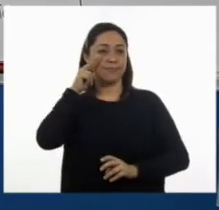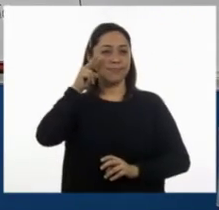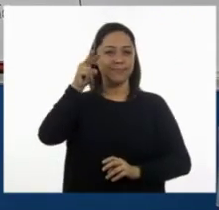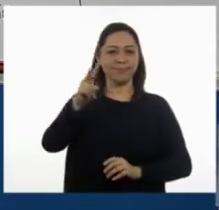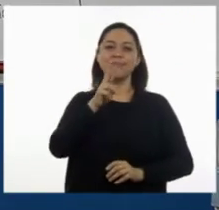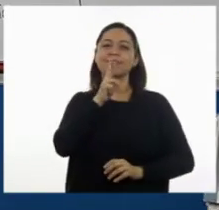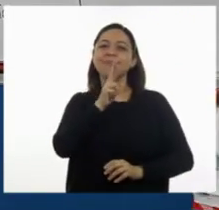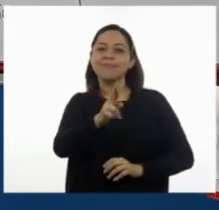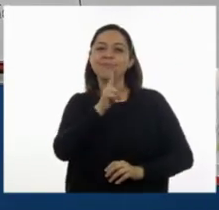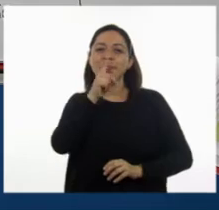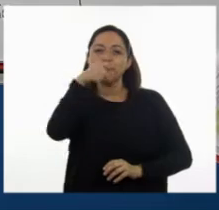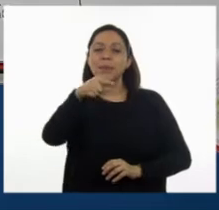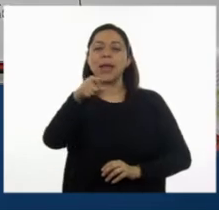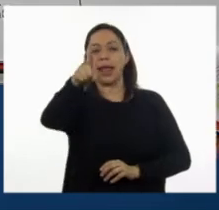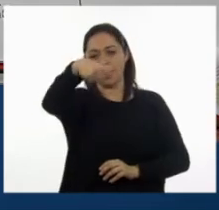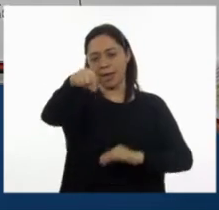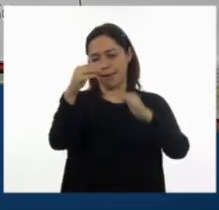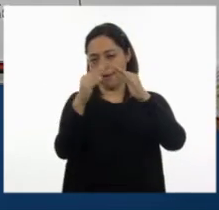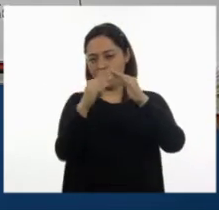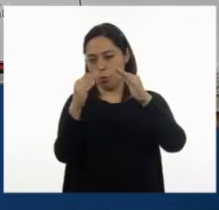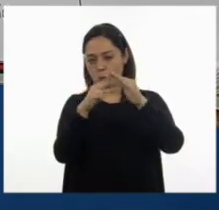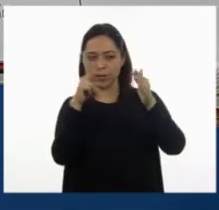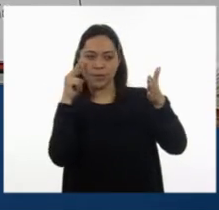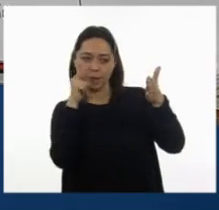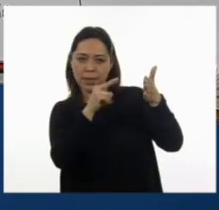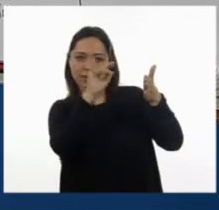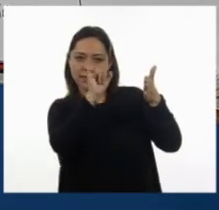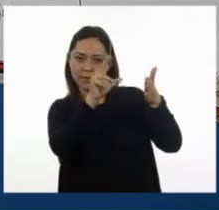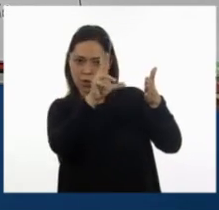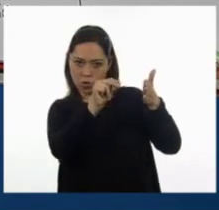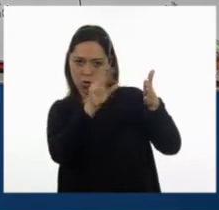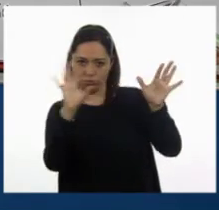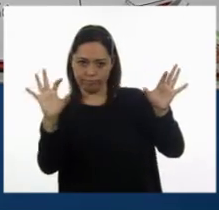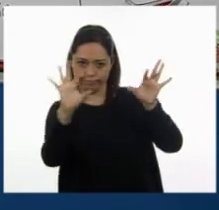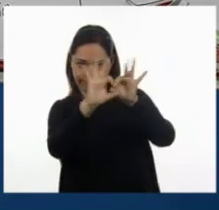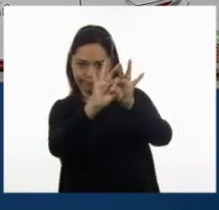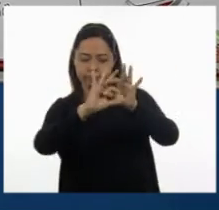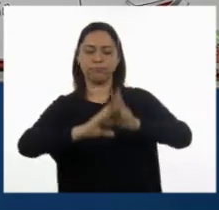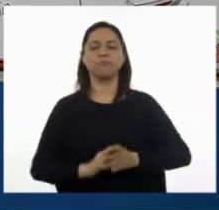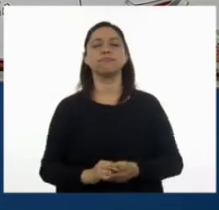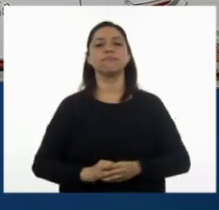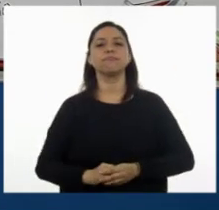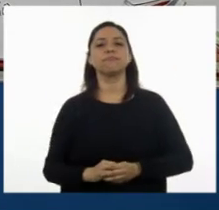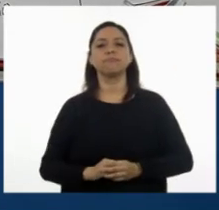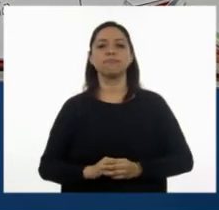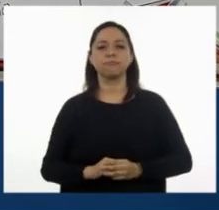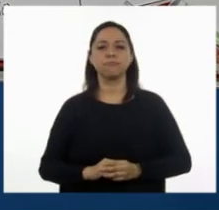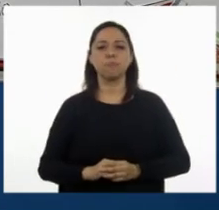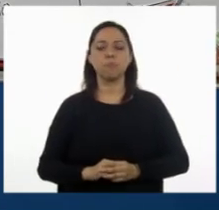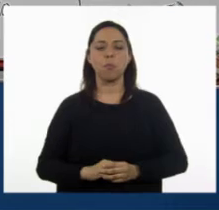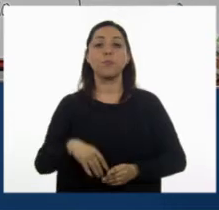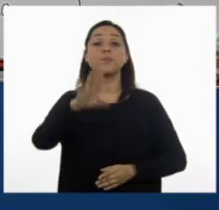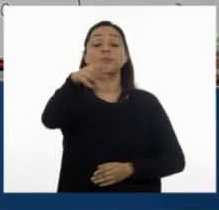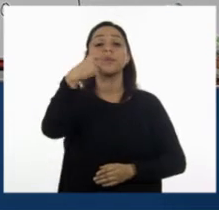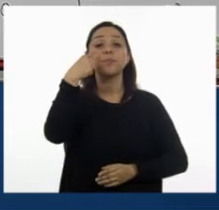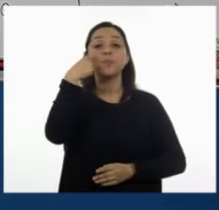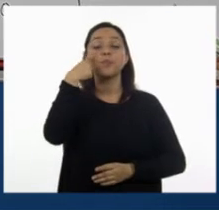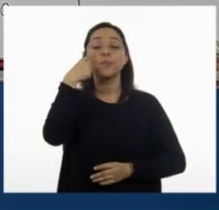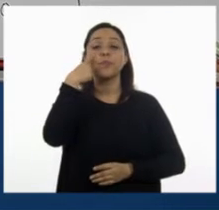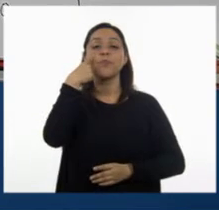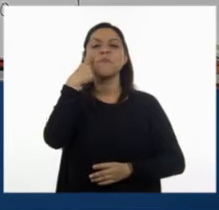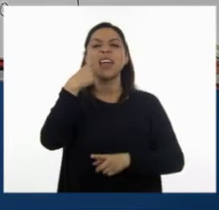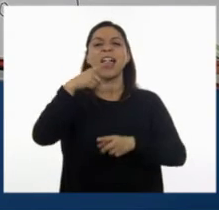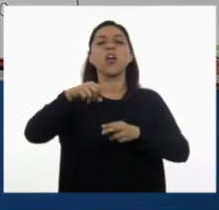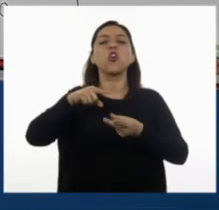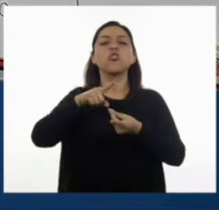oportunidad de comprobarlo, ahí ya lo tienen. Y entonces, ¿dónde le va a tocar ya sentarse